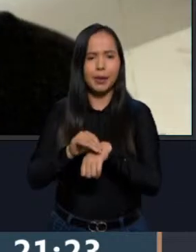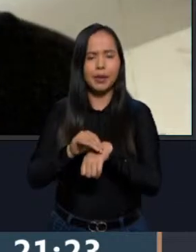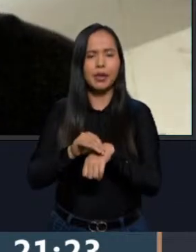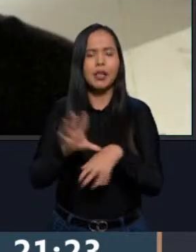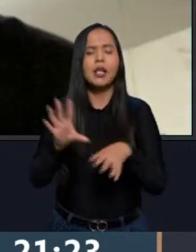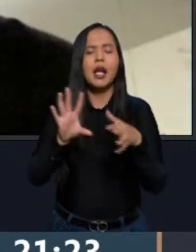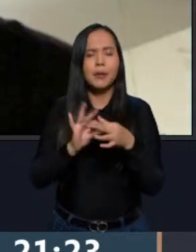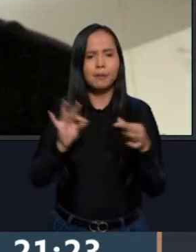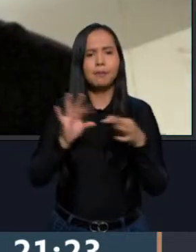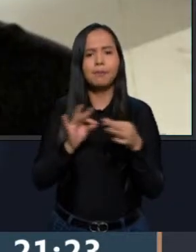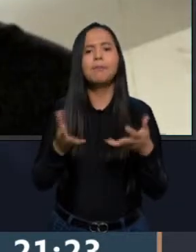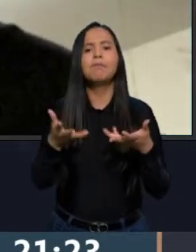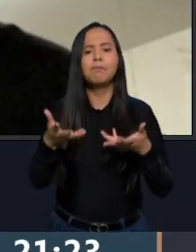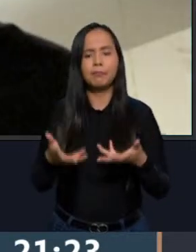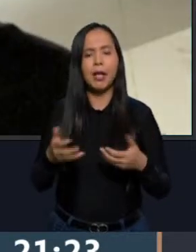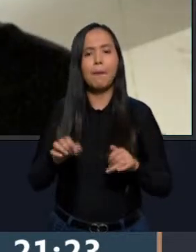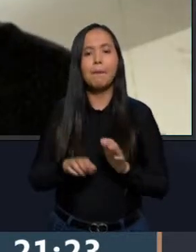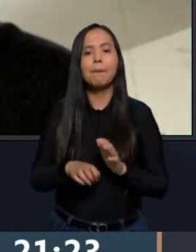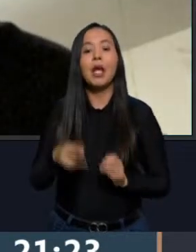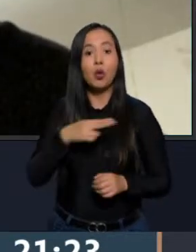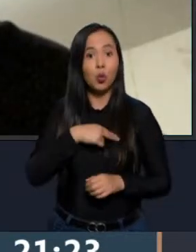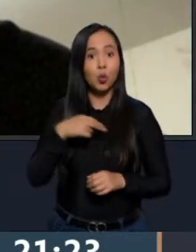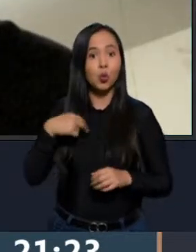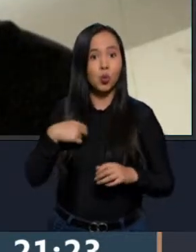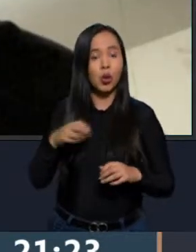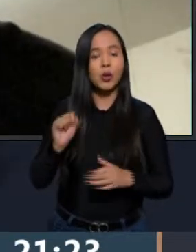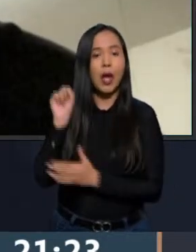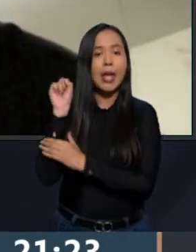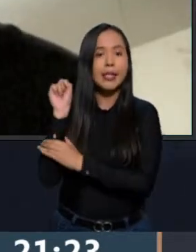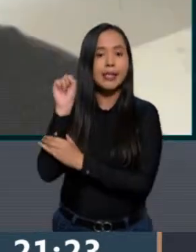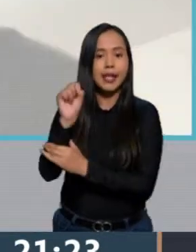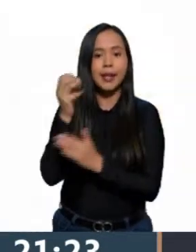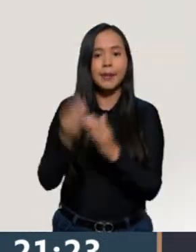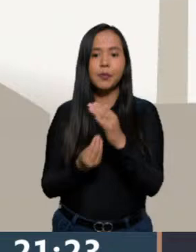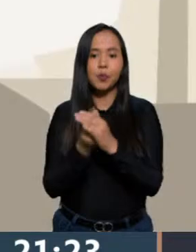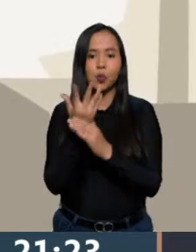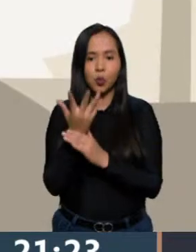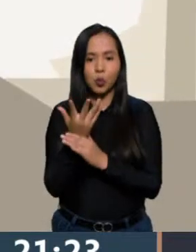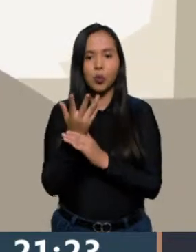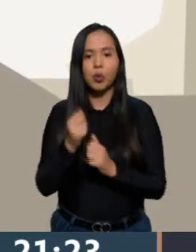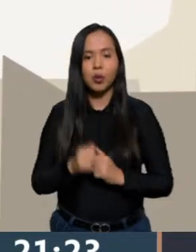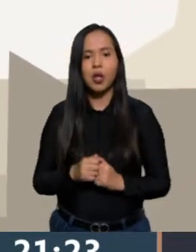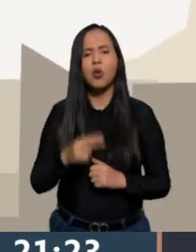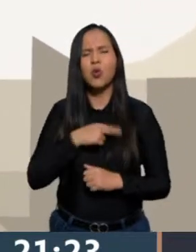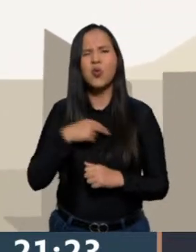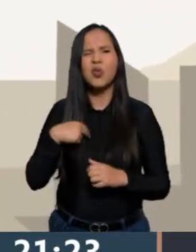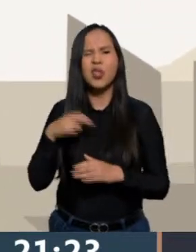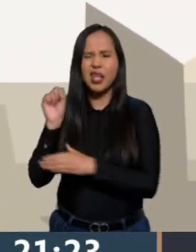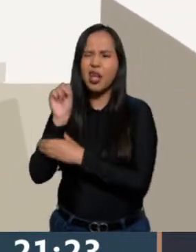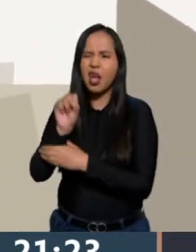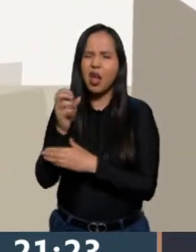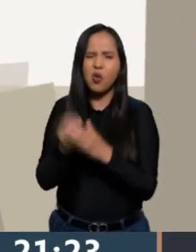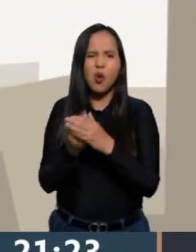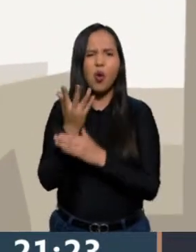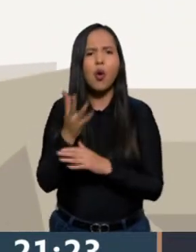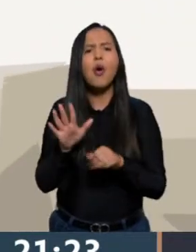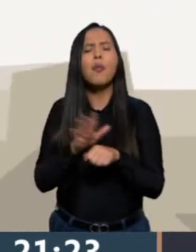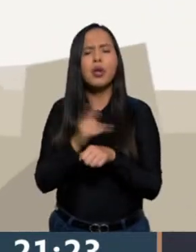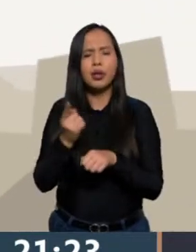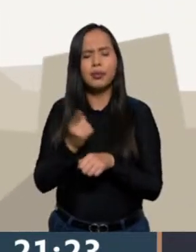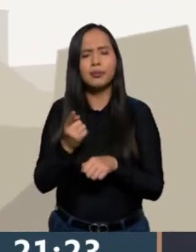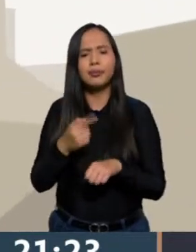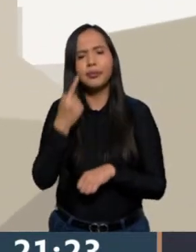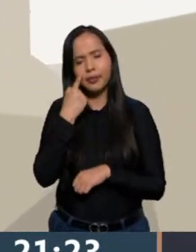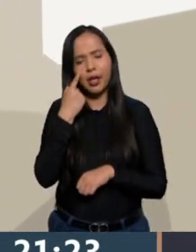justo nosotros somos un sindicato nuevo, y decir un sindicato nuevo para nosotros implica